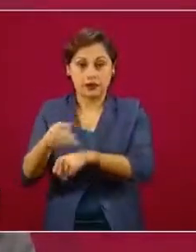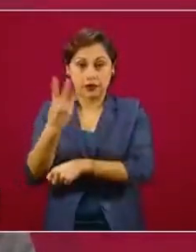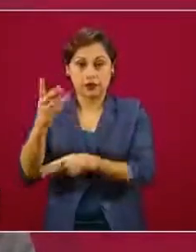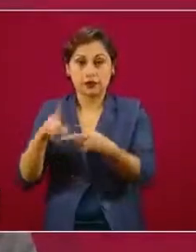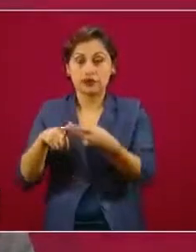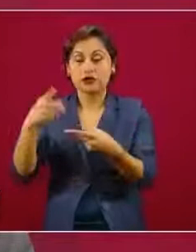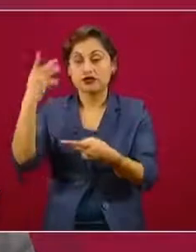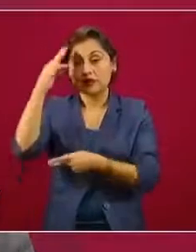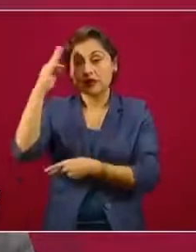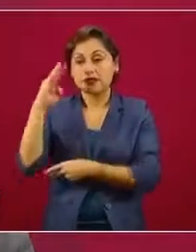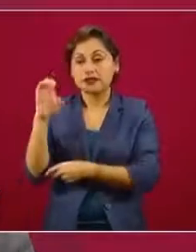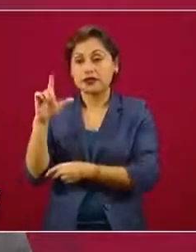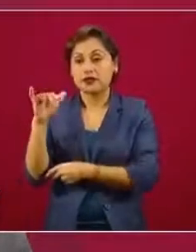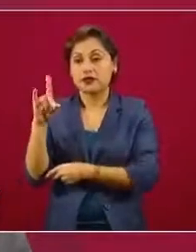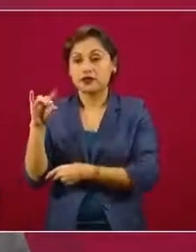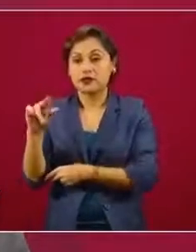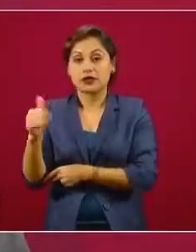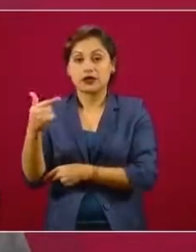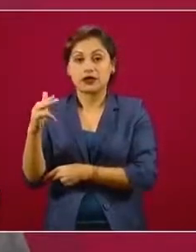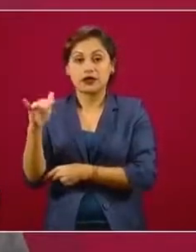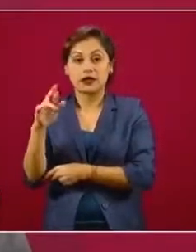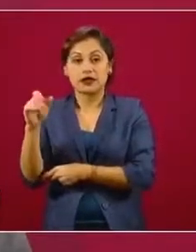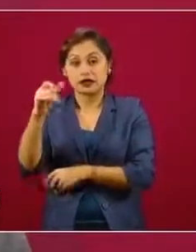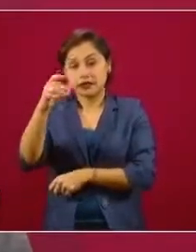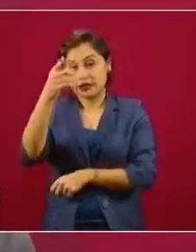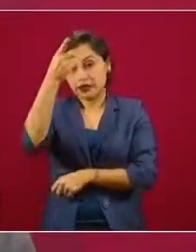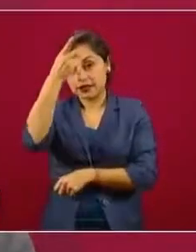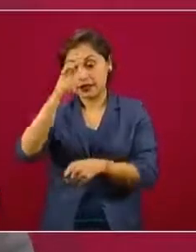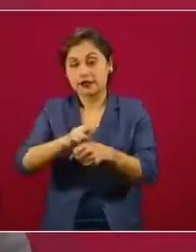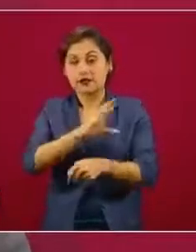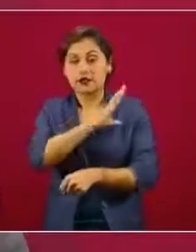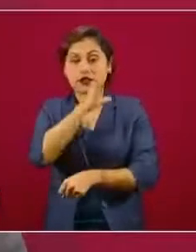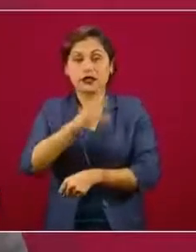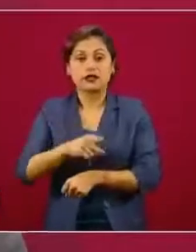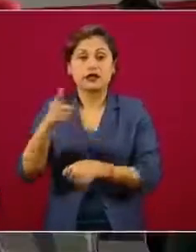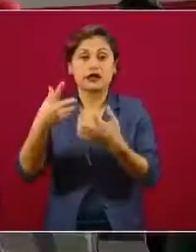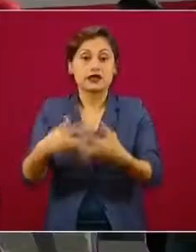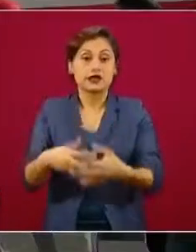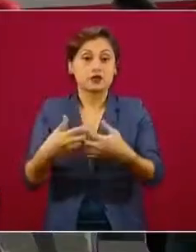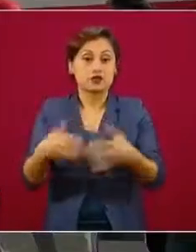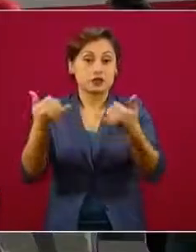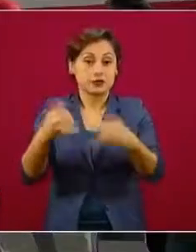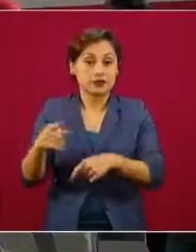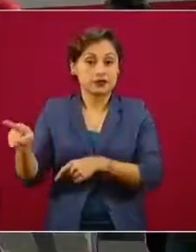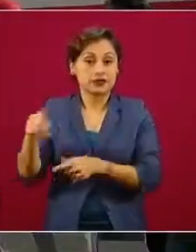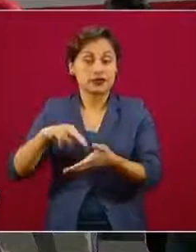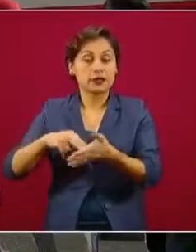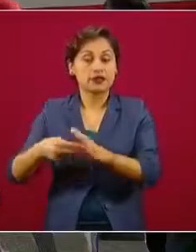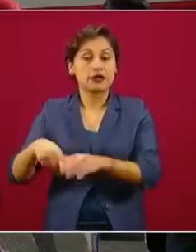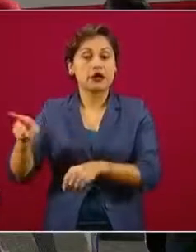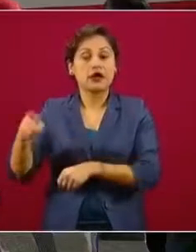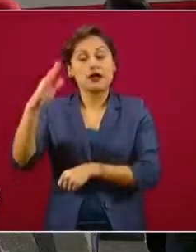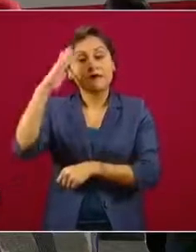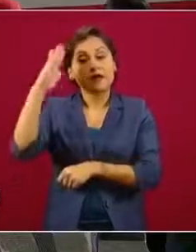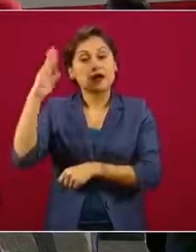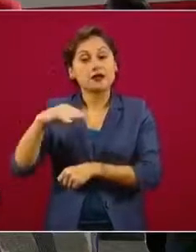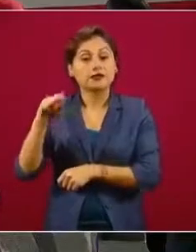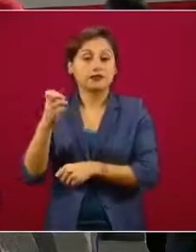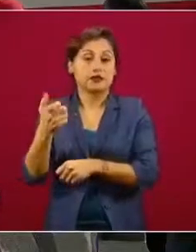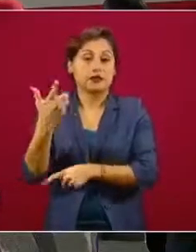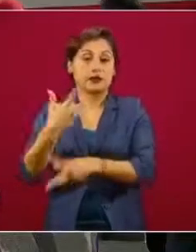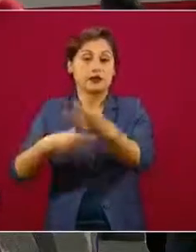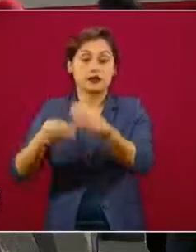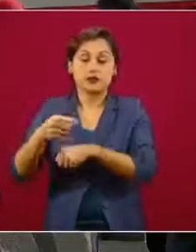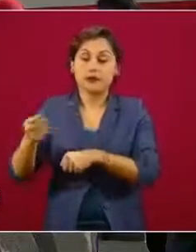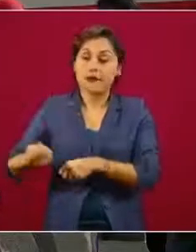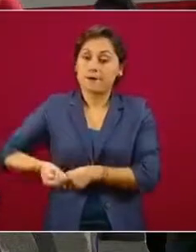Elodina Guerra, directora general de Industria Pesada y Alta Tecnología. Ella es maestra en Economía y la primera mujer